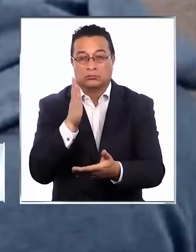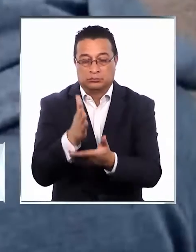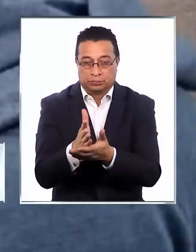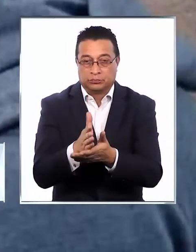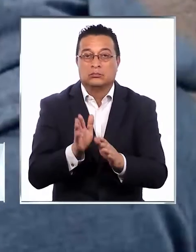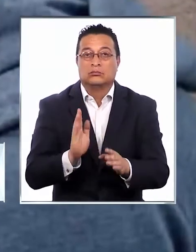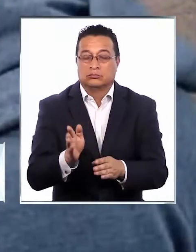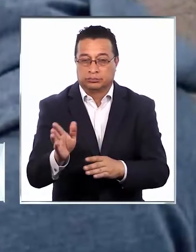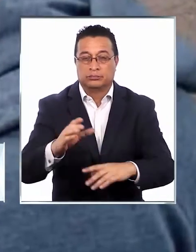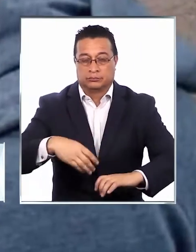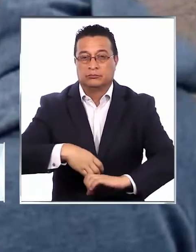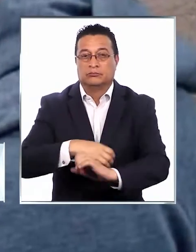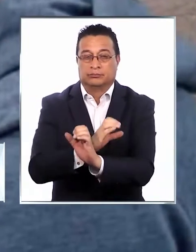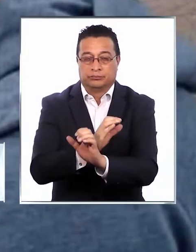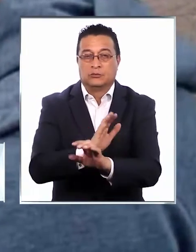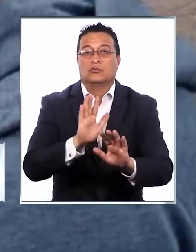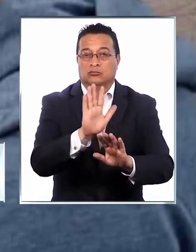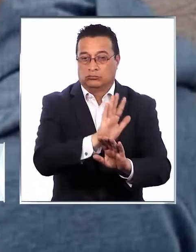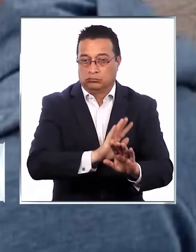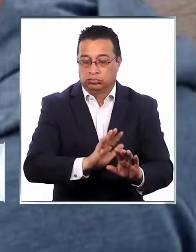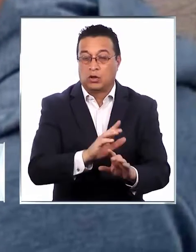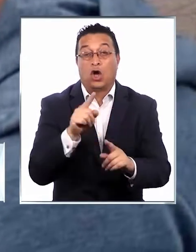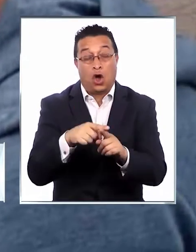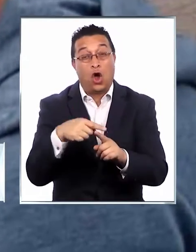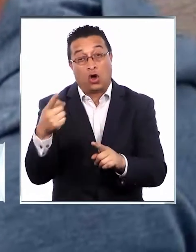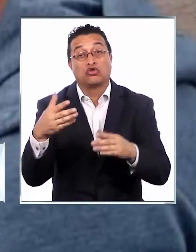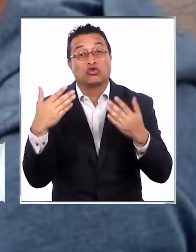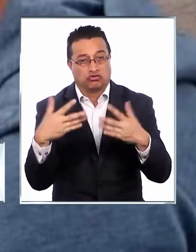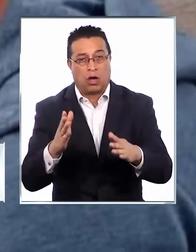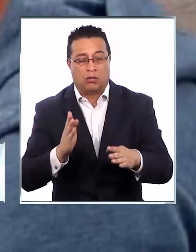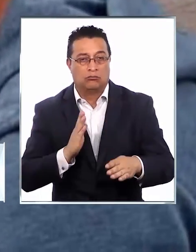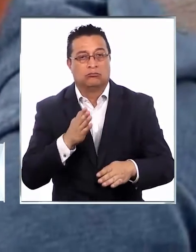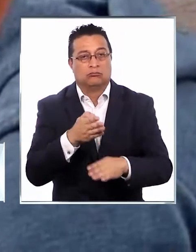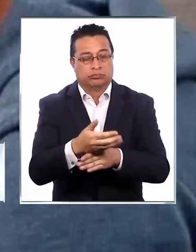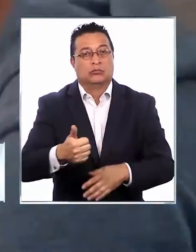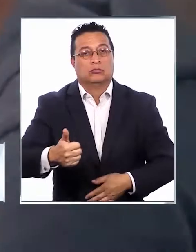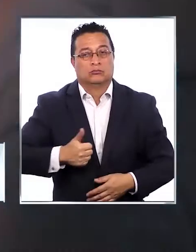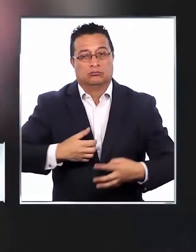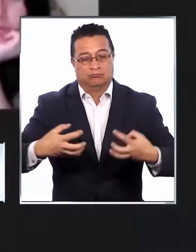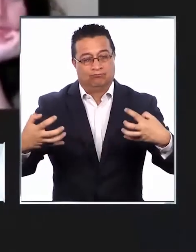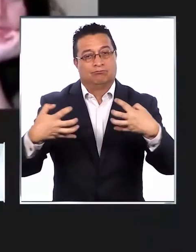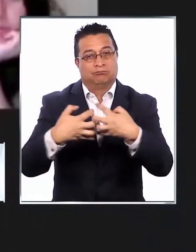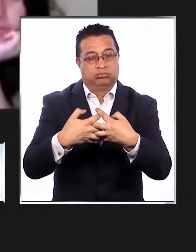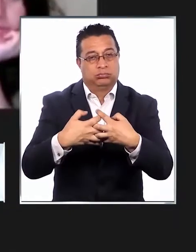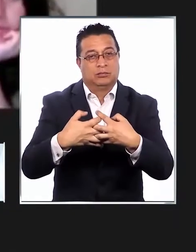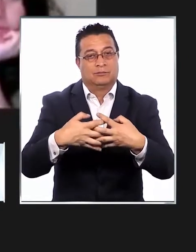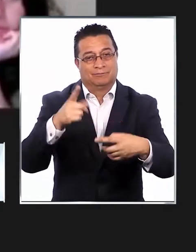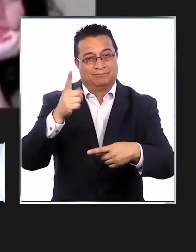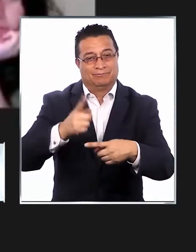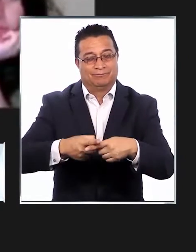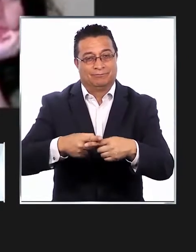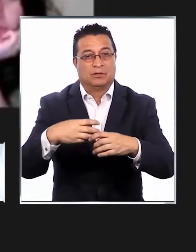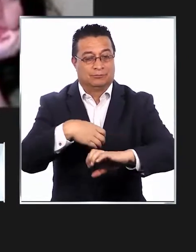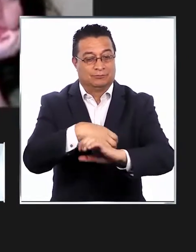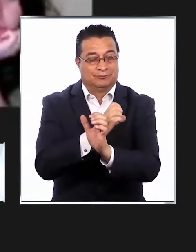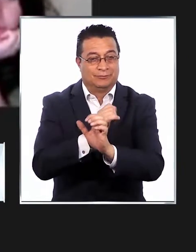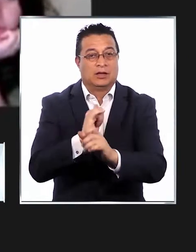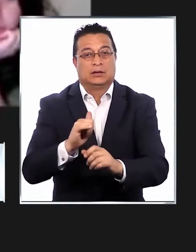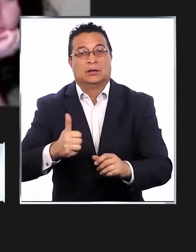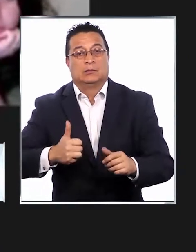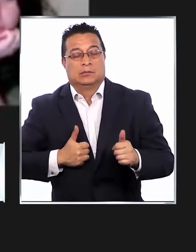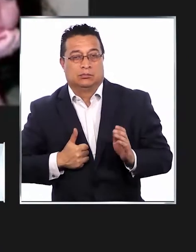decidido mantener las clases online por un tiempo, otros ya están con un sistema híbrido, en que se mezclan ambas